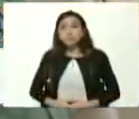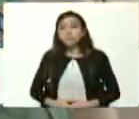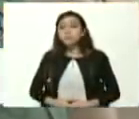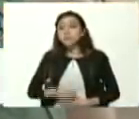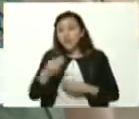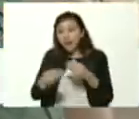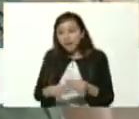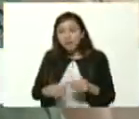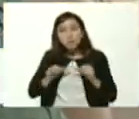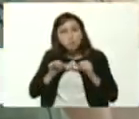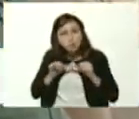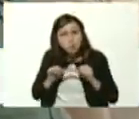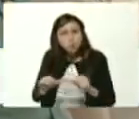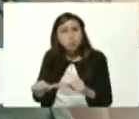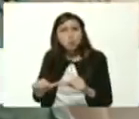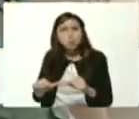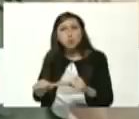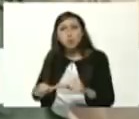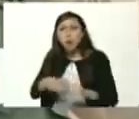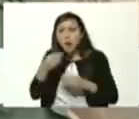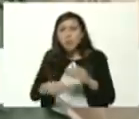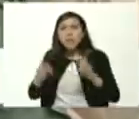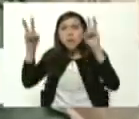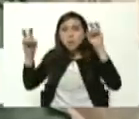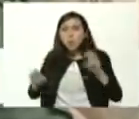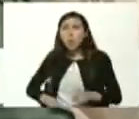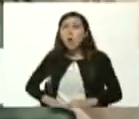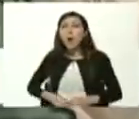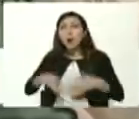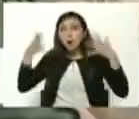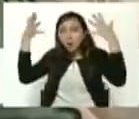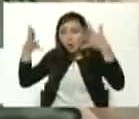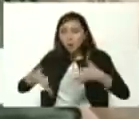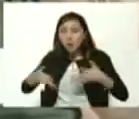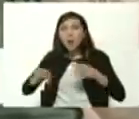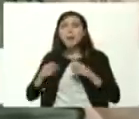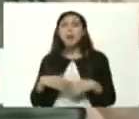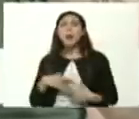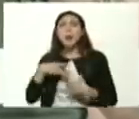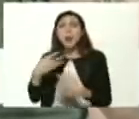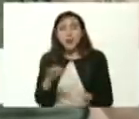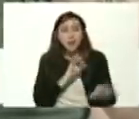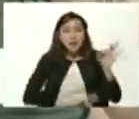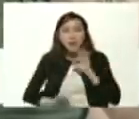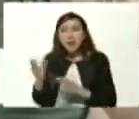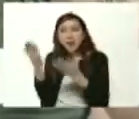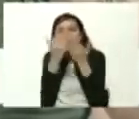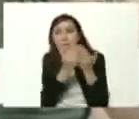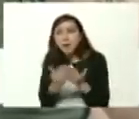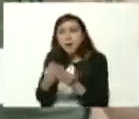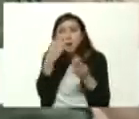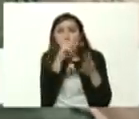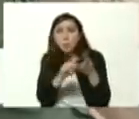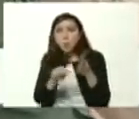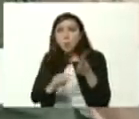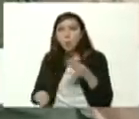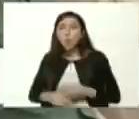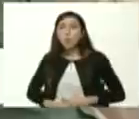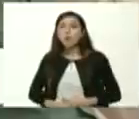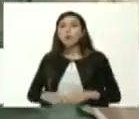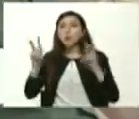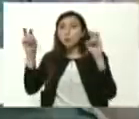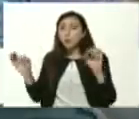consolidar la nueva orientación de las nuevas carreras y el nuevo